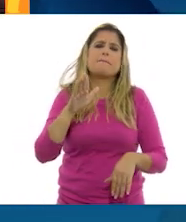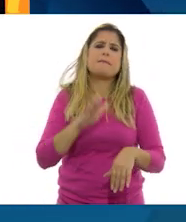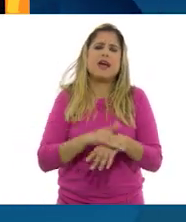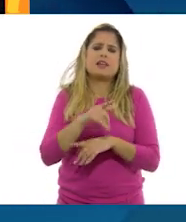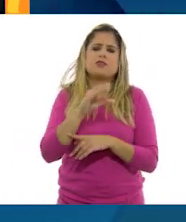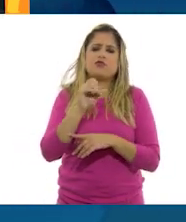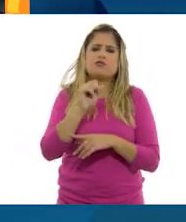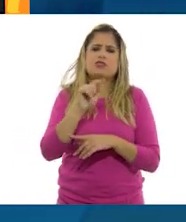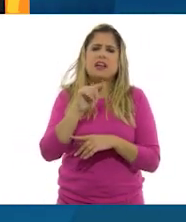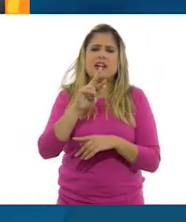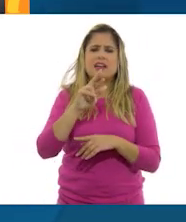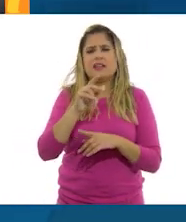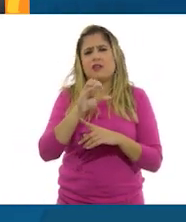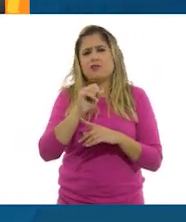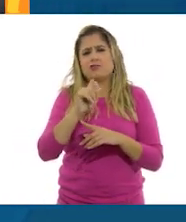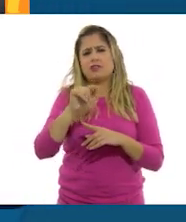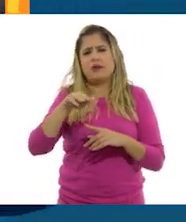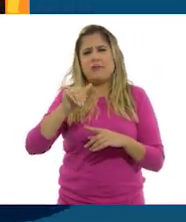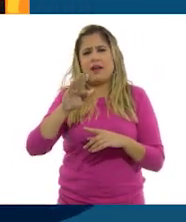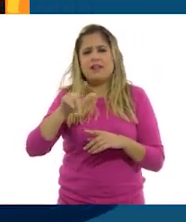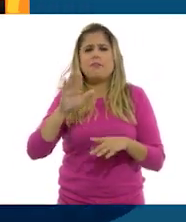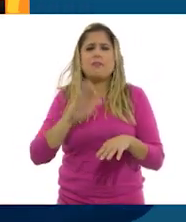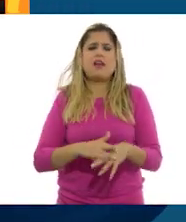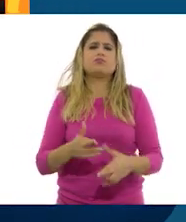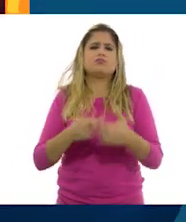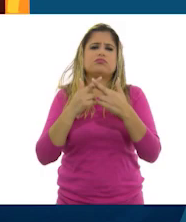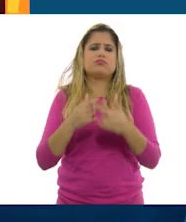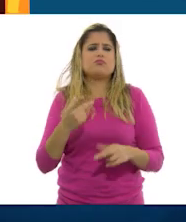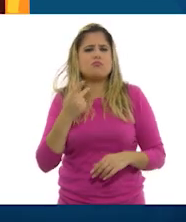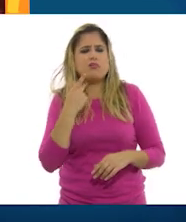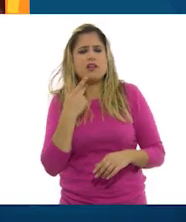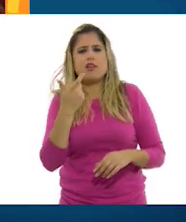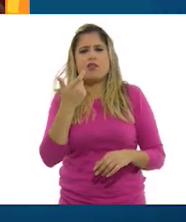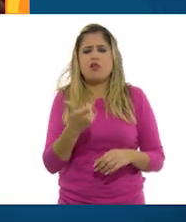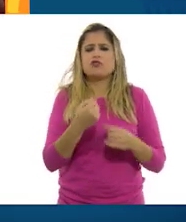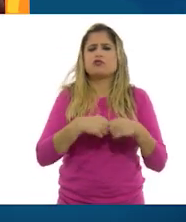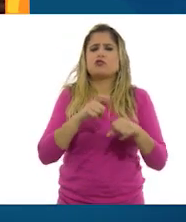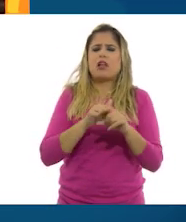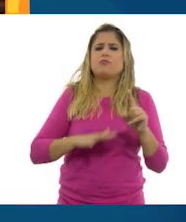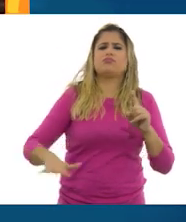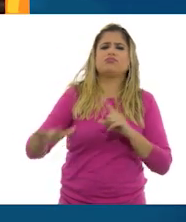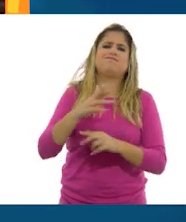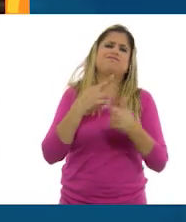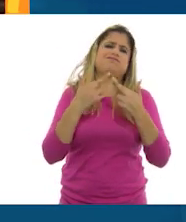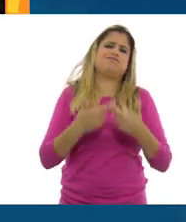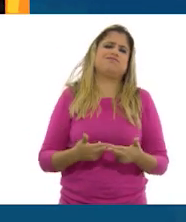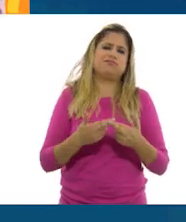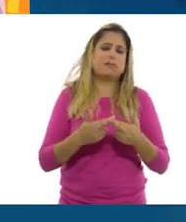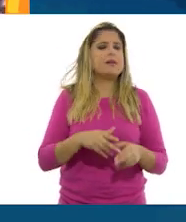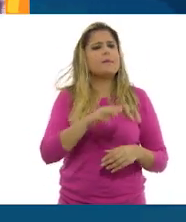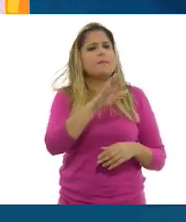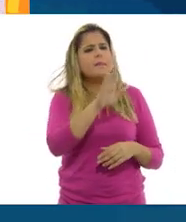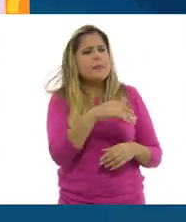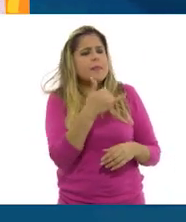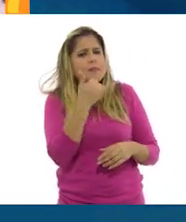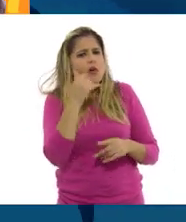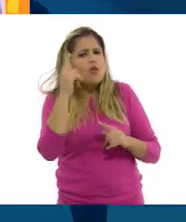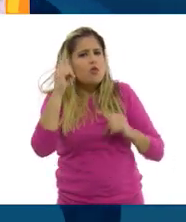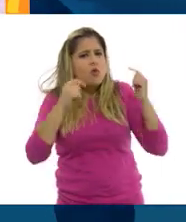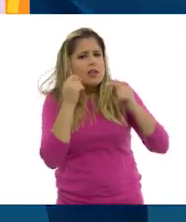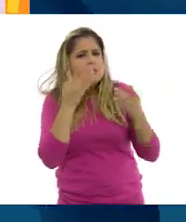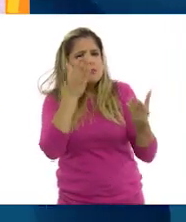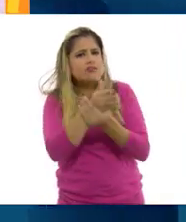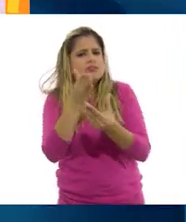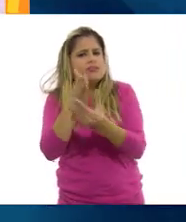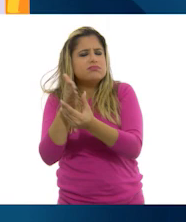prósperos en África a nivel político, a nivel económico, a nivel social. Mesía, ¿y cuáles son los puntos turísticos que no